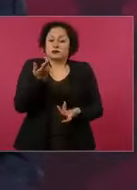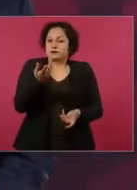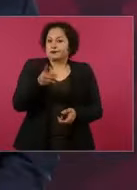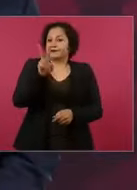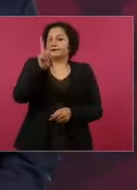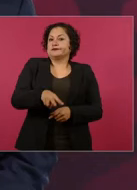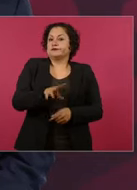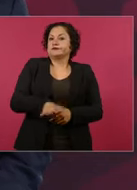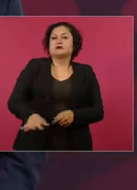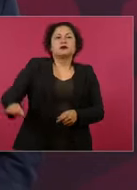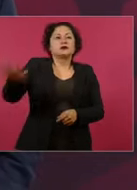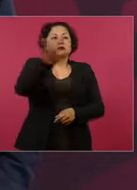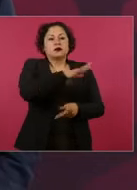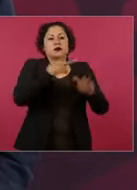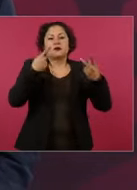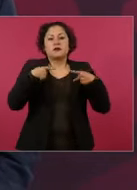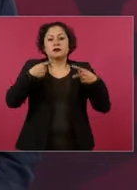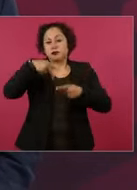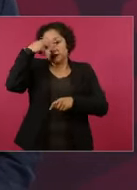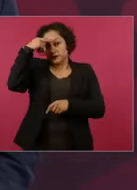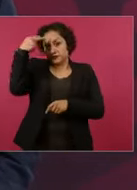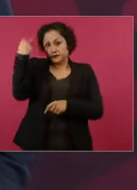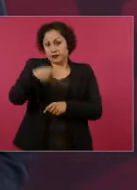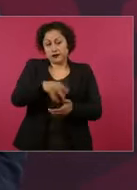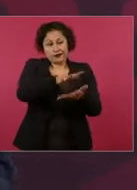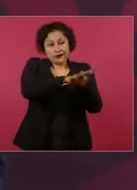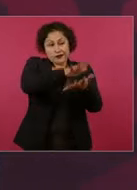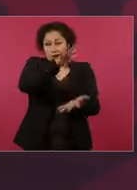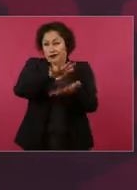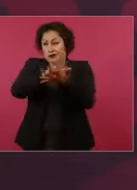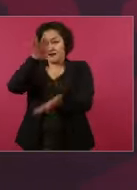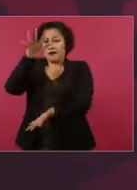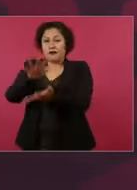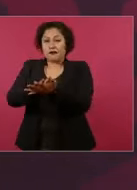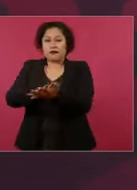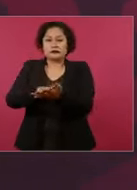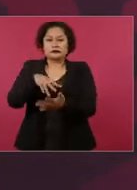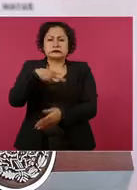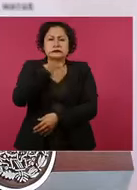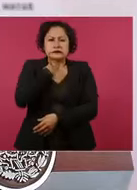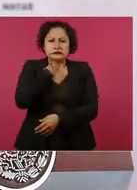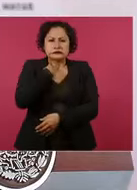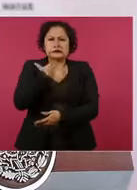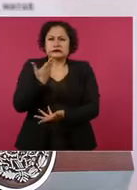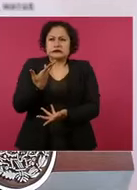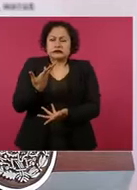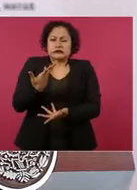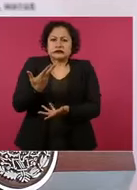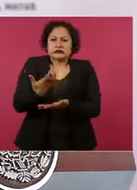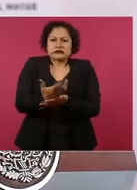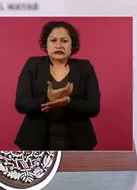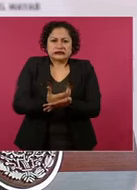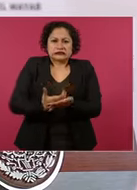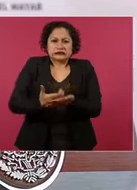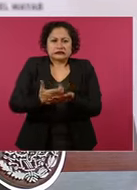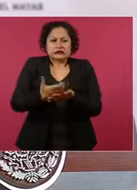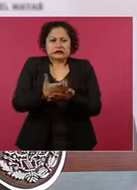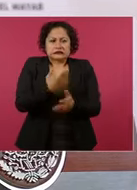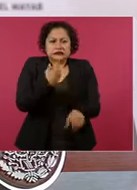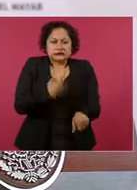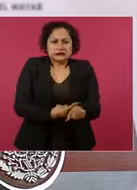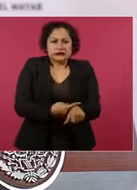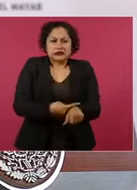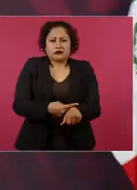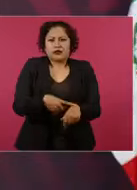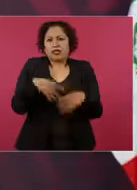curarse y cuando enfrentan una enfermedad y tienen que ir a un médico